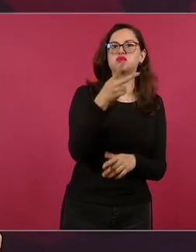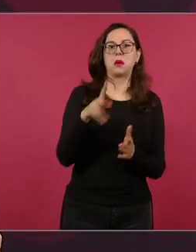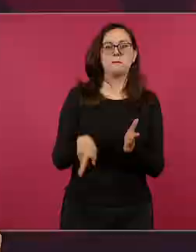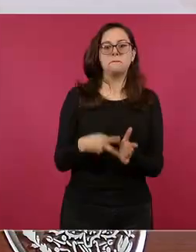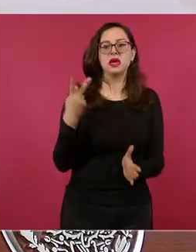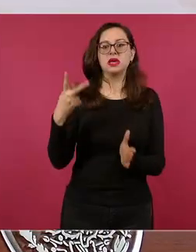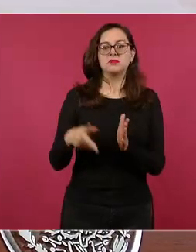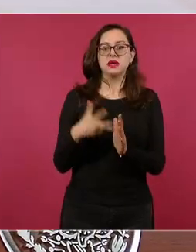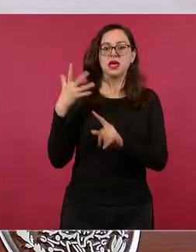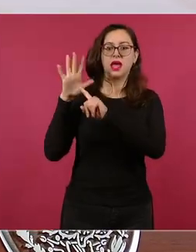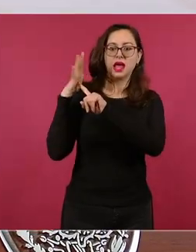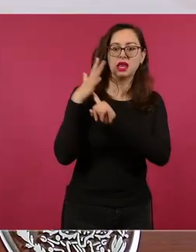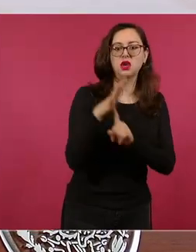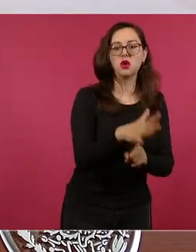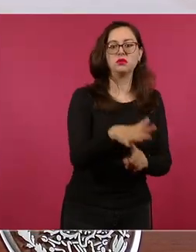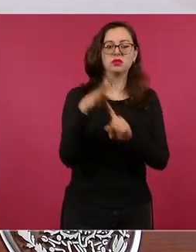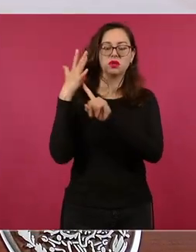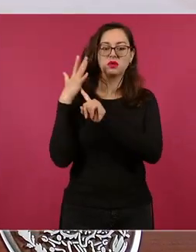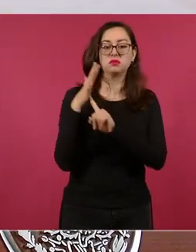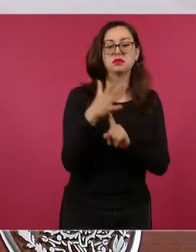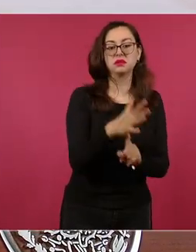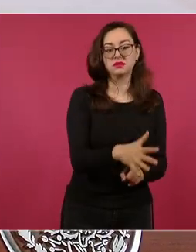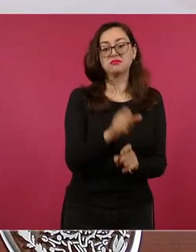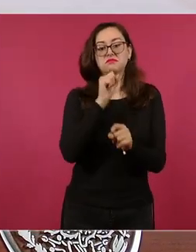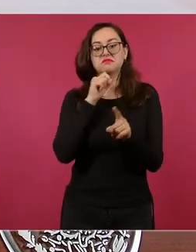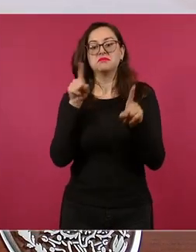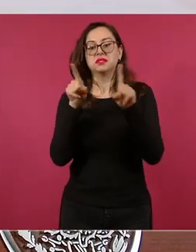estaban los del CISEN